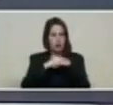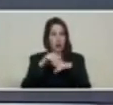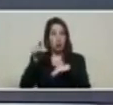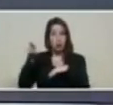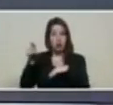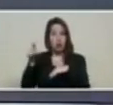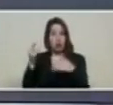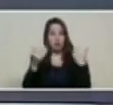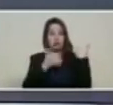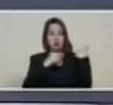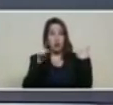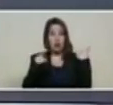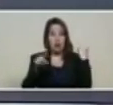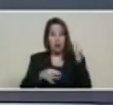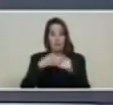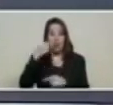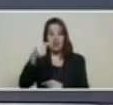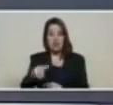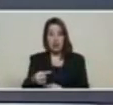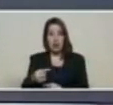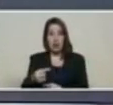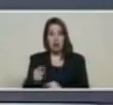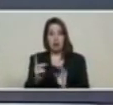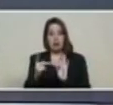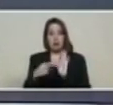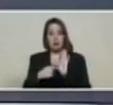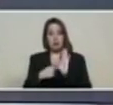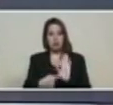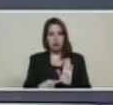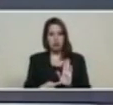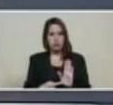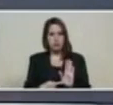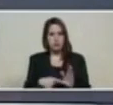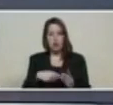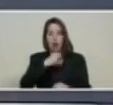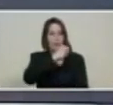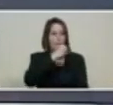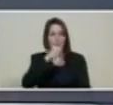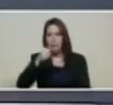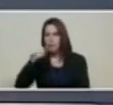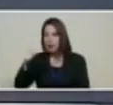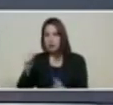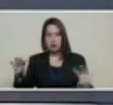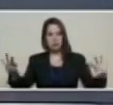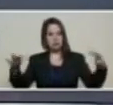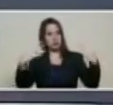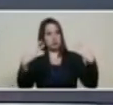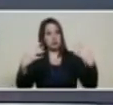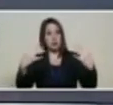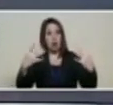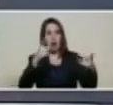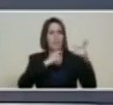usted mañana haga una rueda de prensa y reciba todas las preguntas nacionales